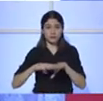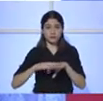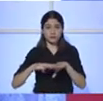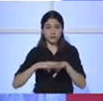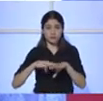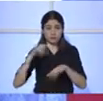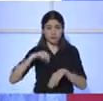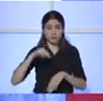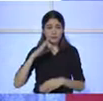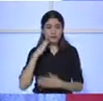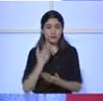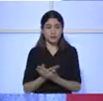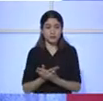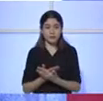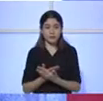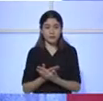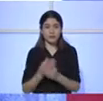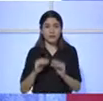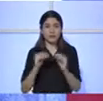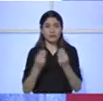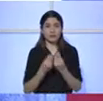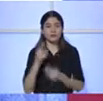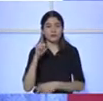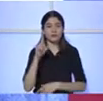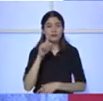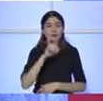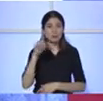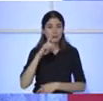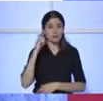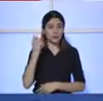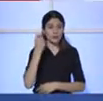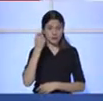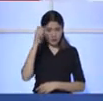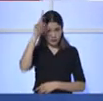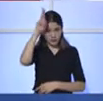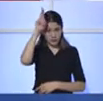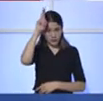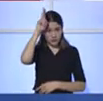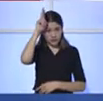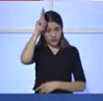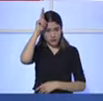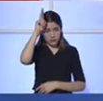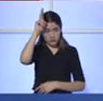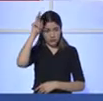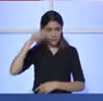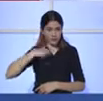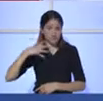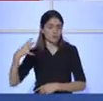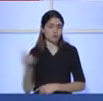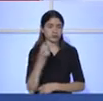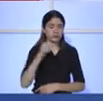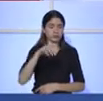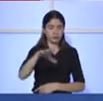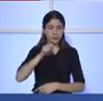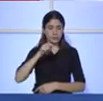de más de 13.000 millones de guaraníes de una sola vez en recuperaciones. ¿13.000 millones de guaraníes? Sí. ¿13.000